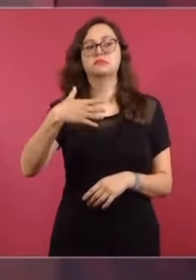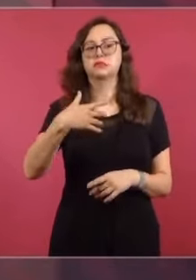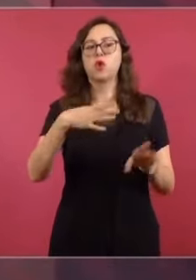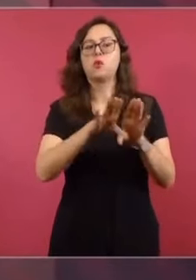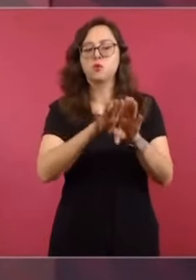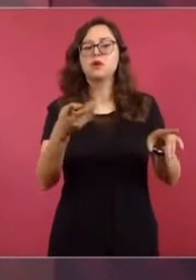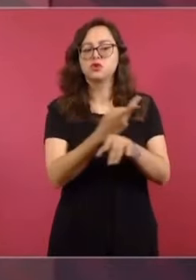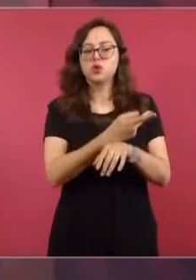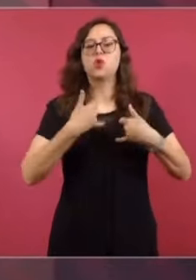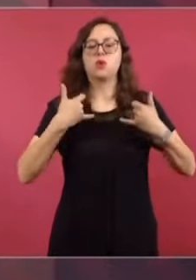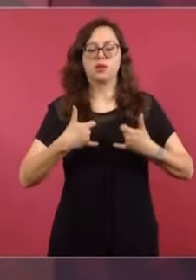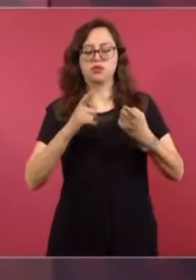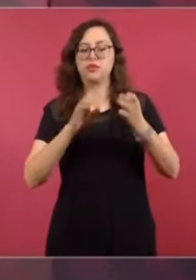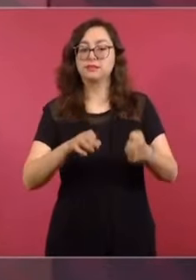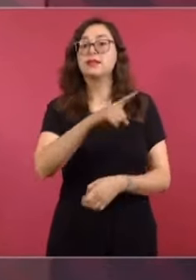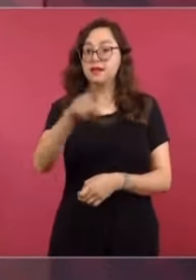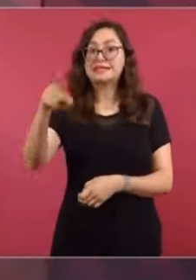información,